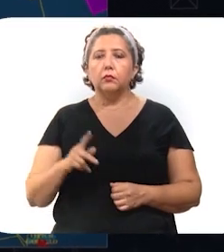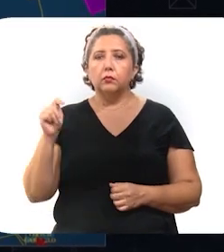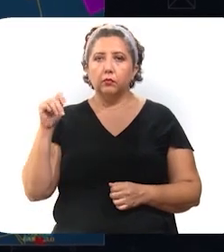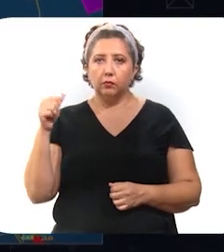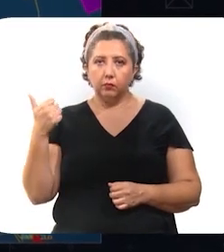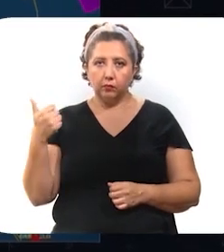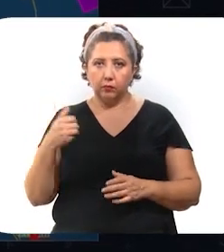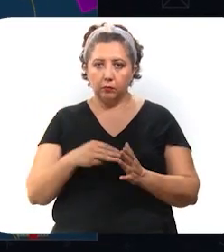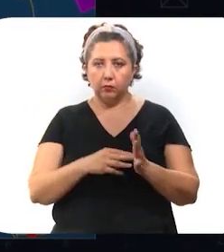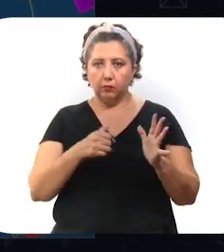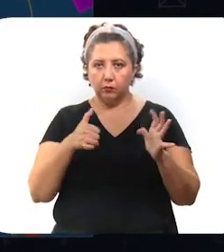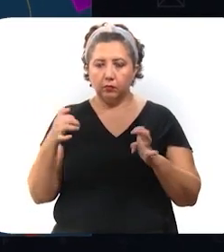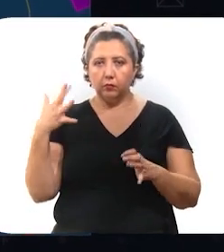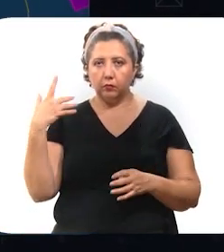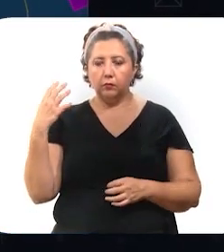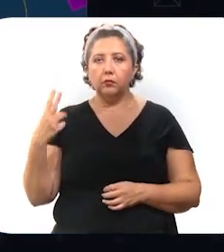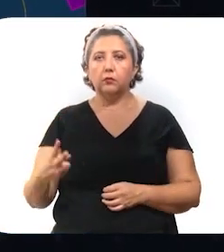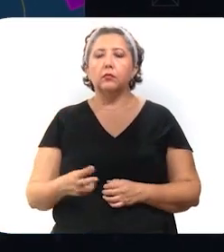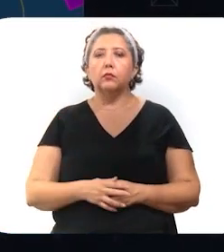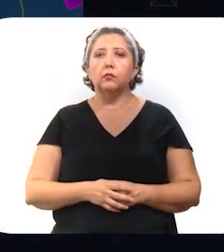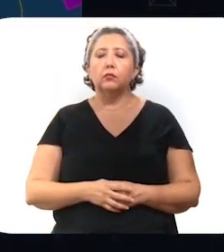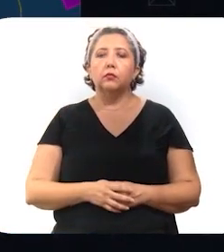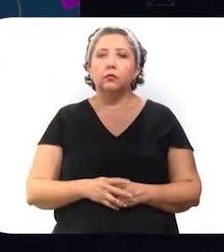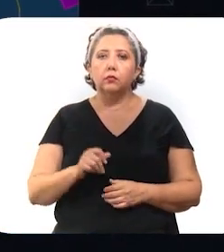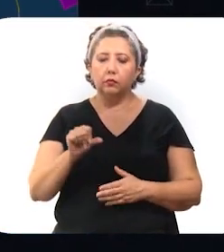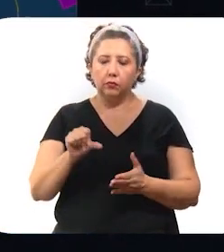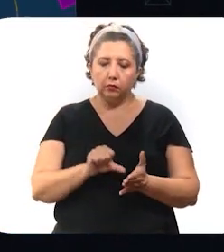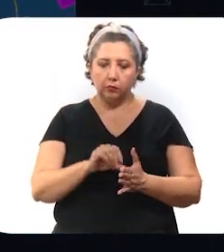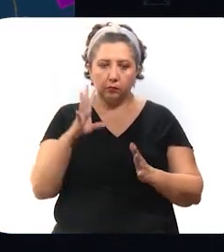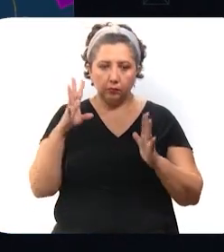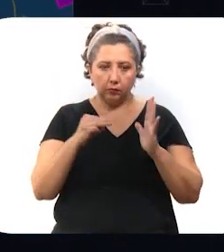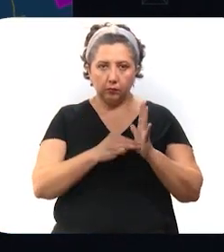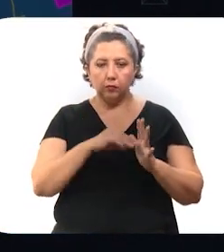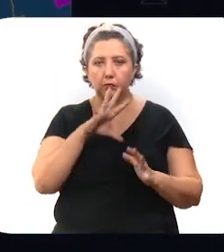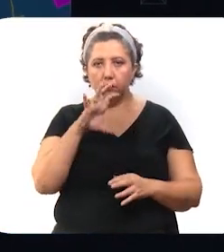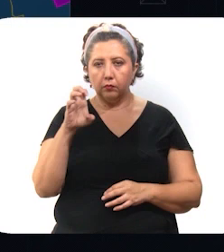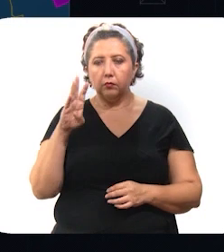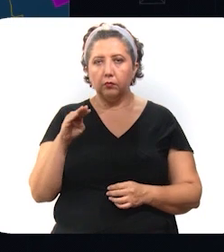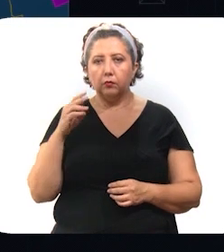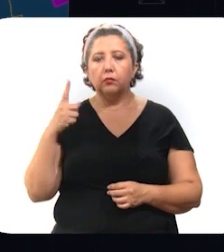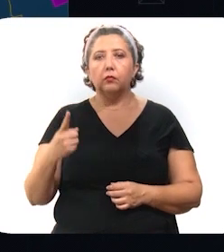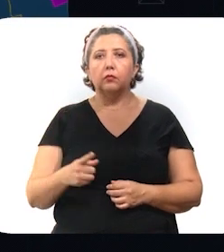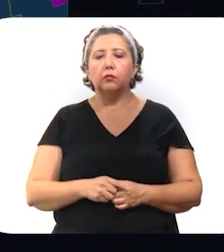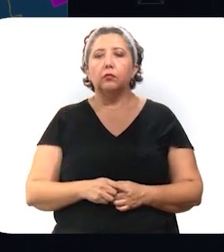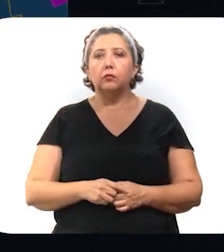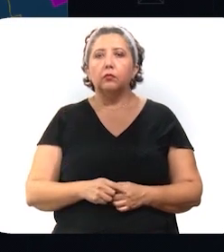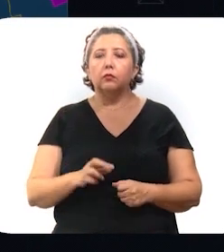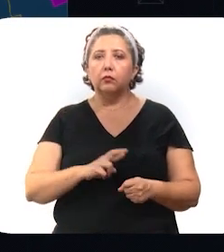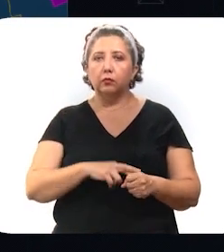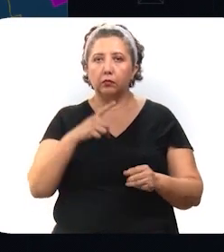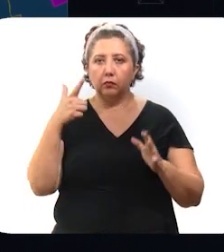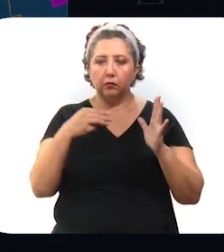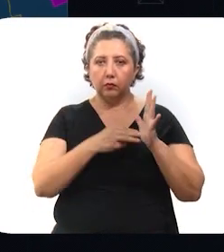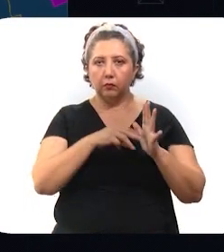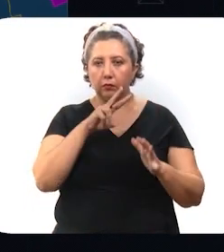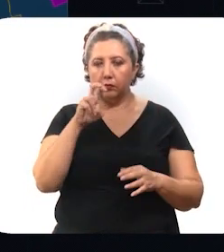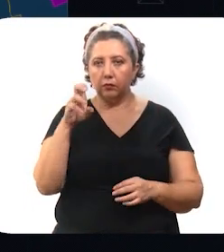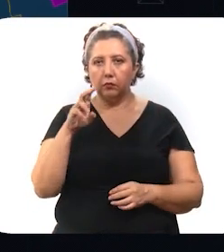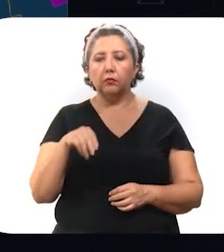zona oriente 11,652, en la zona centro 4,591, en la zona sur 7